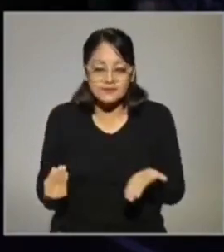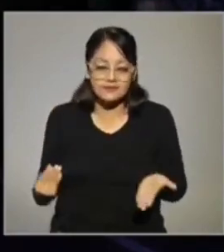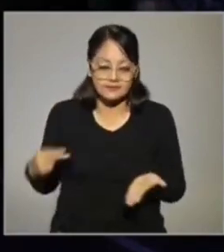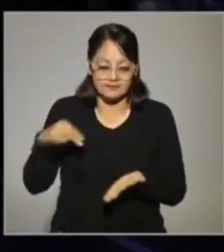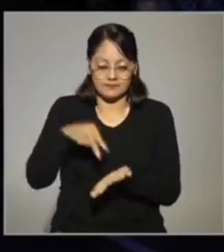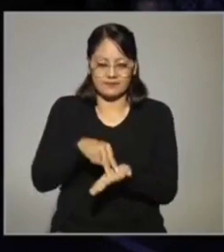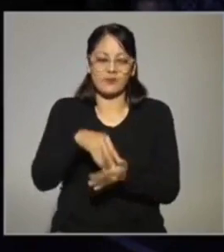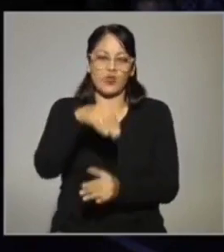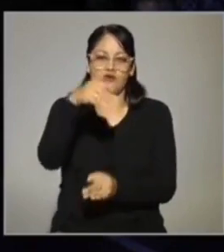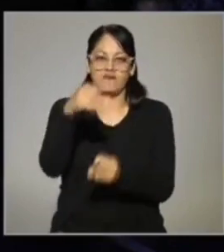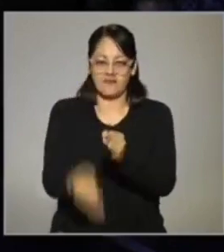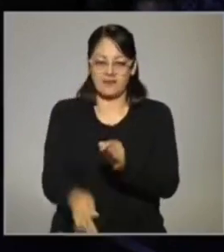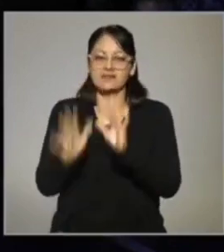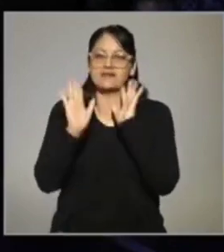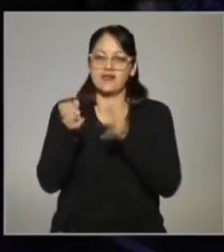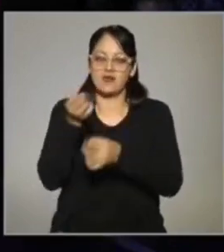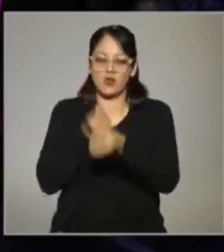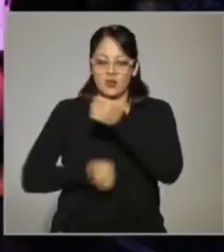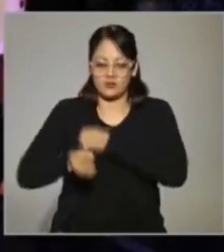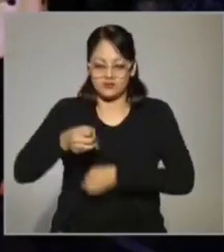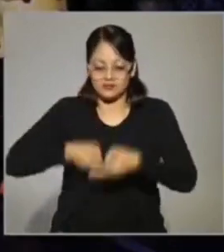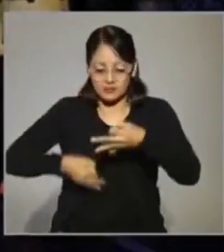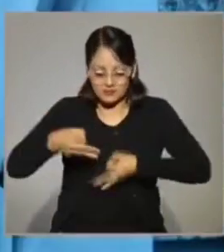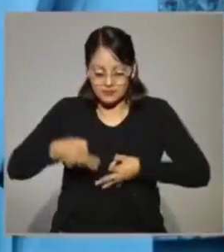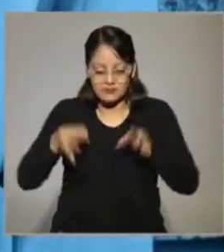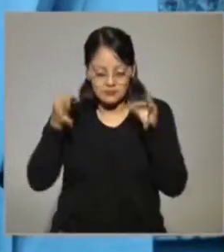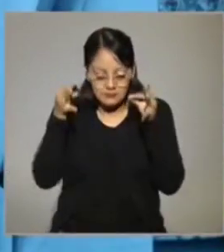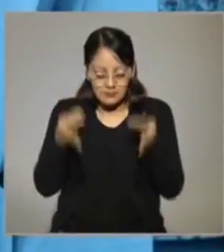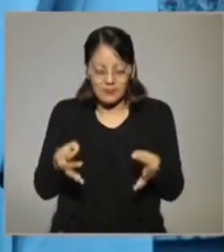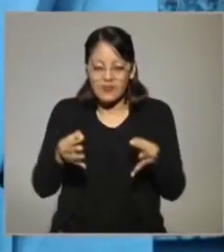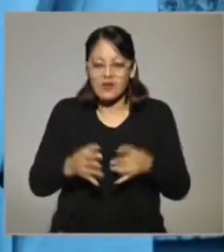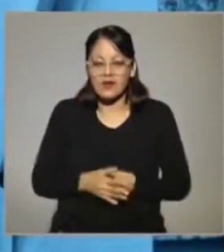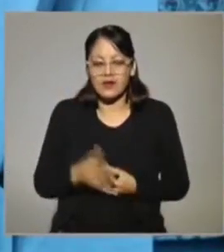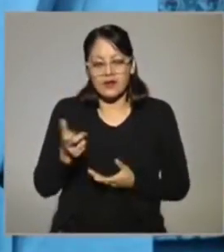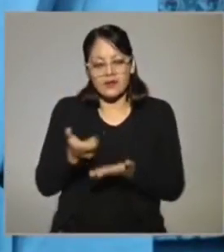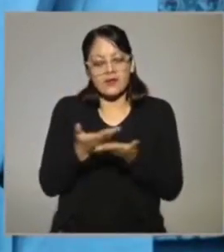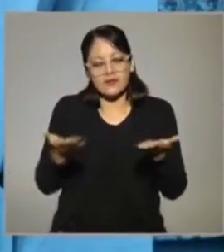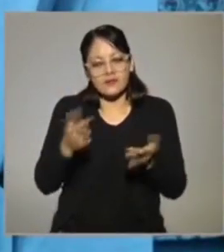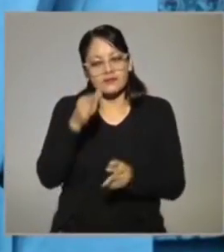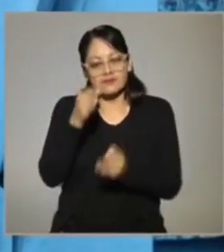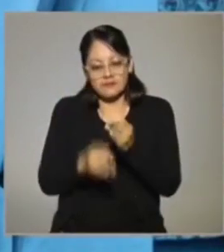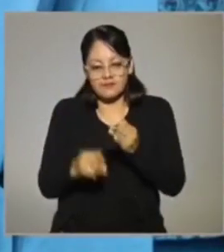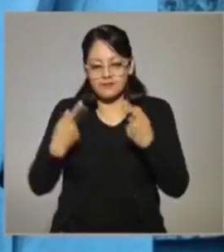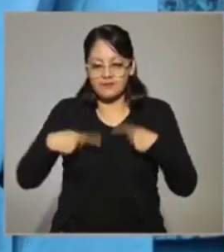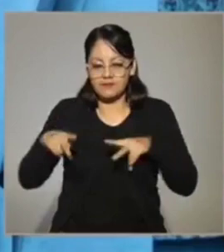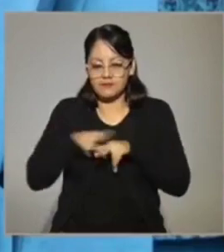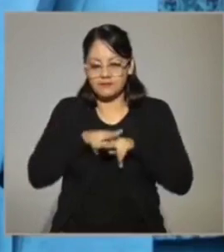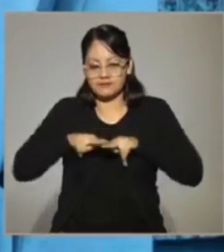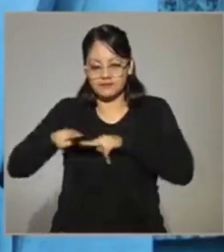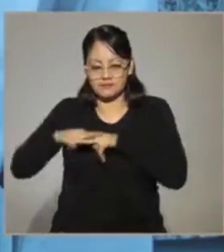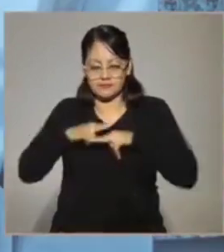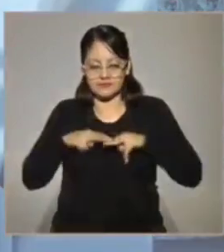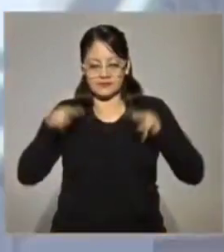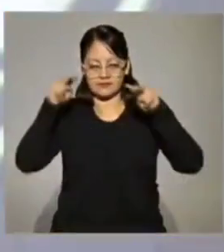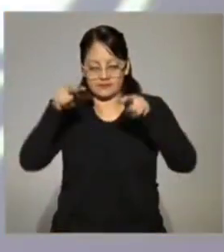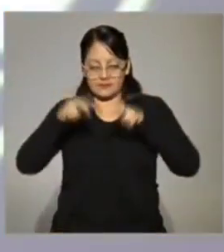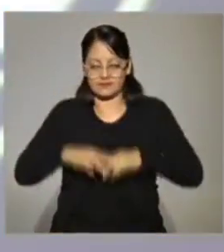fin podemos decir que es una obra de teatro formalmente porque por fin vamos a tener público en el teatro.